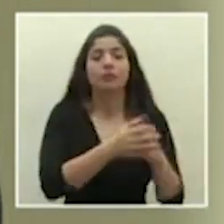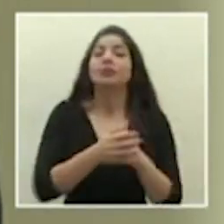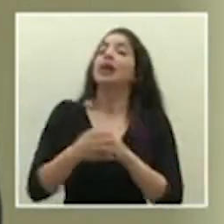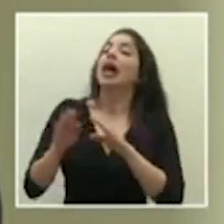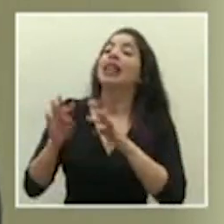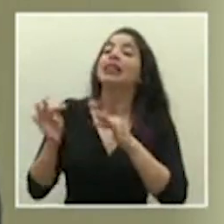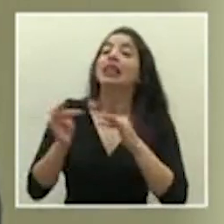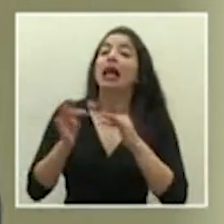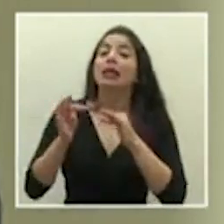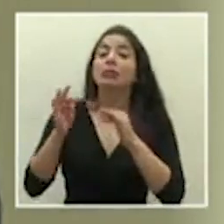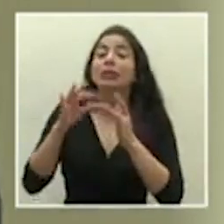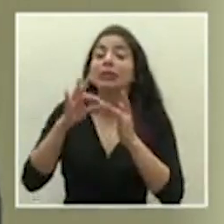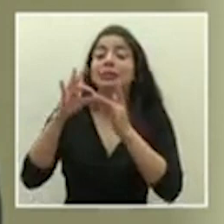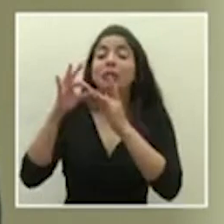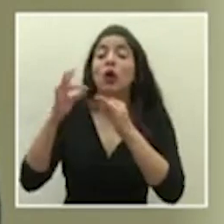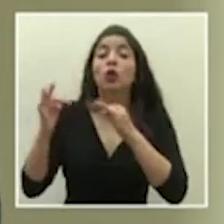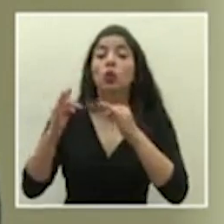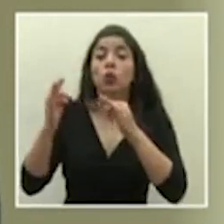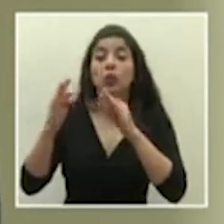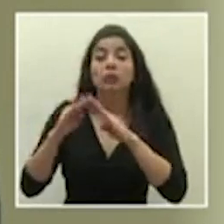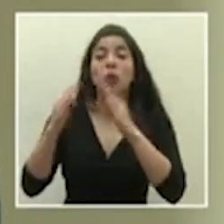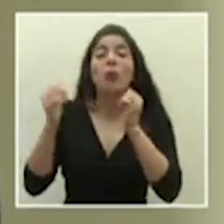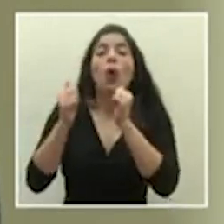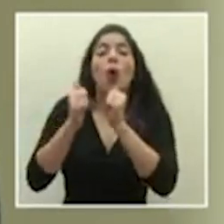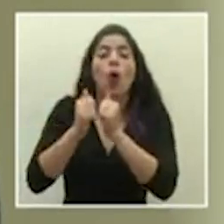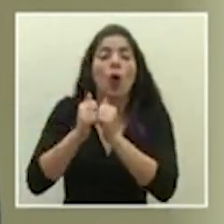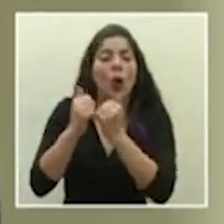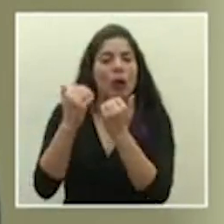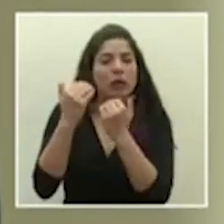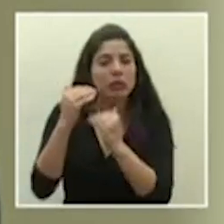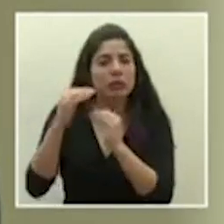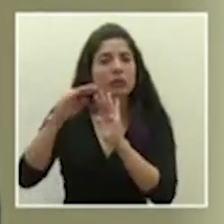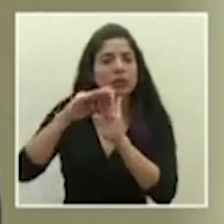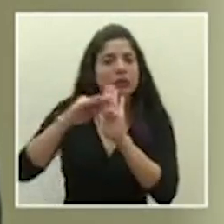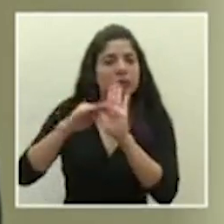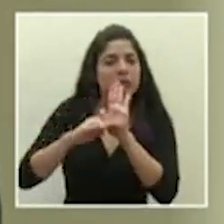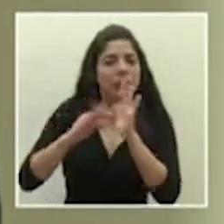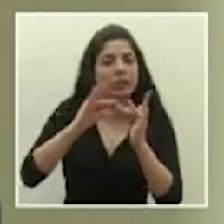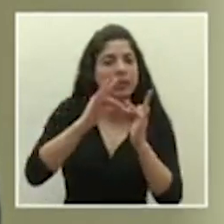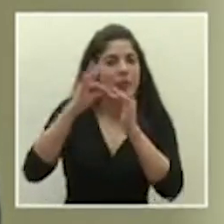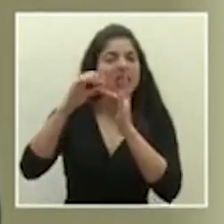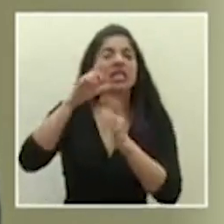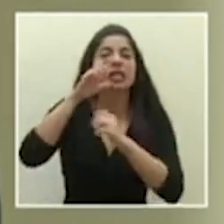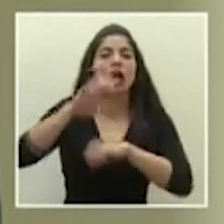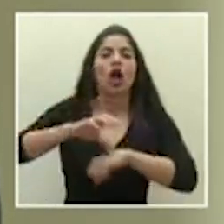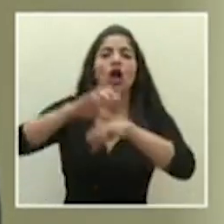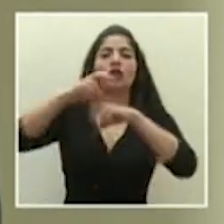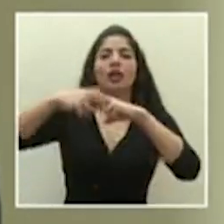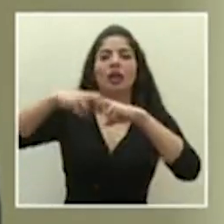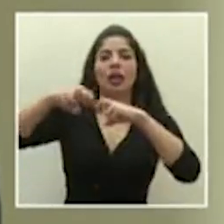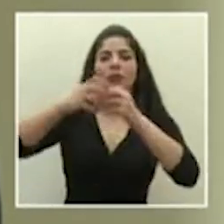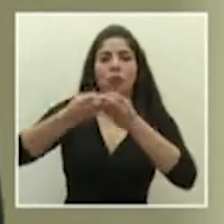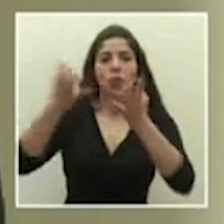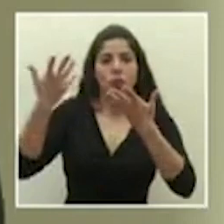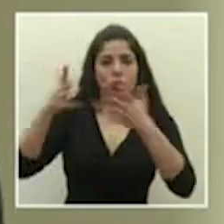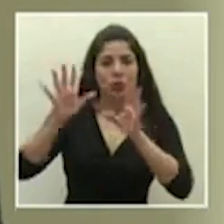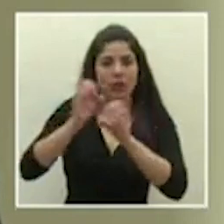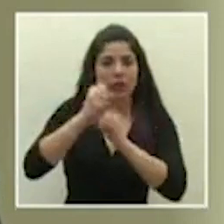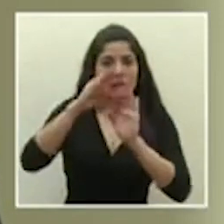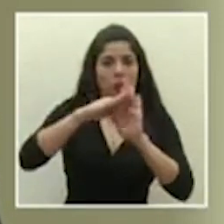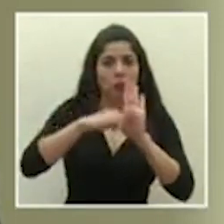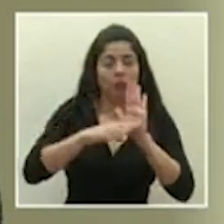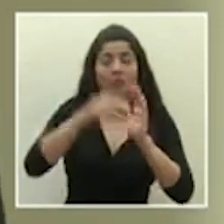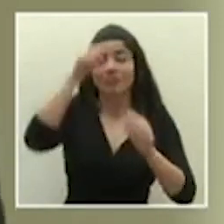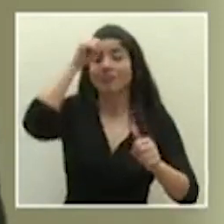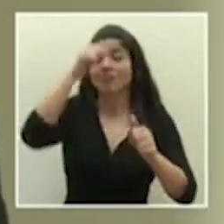turismo con restricciones y con medidas especiales que están establecidas por el Consejo de Transporte Público. Recordemos que aquí siempre va a